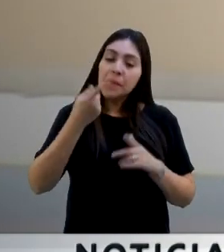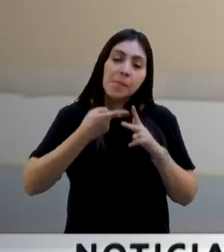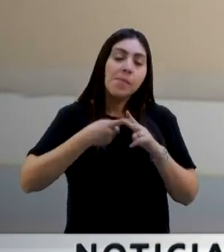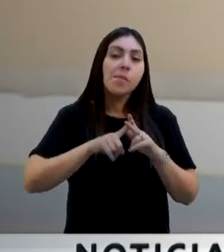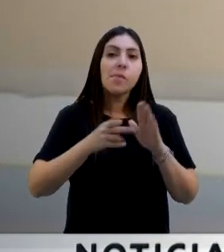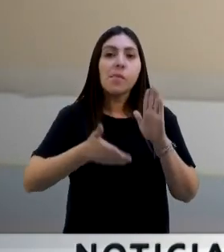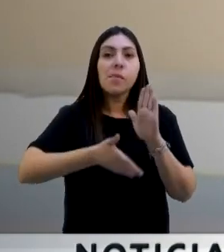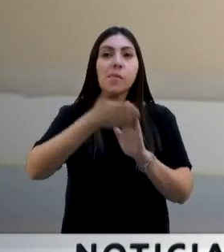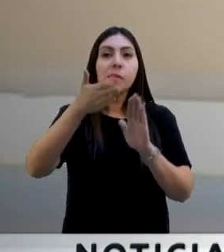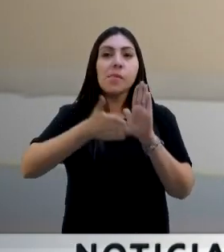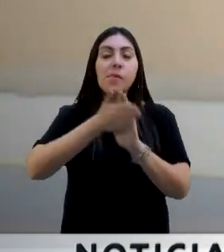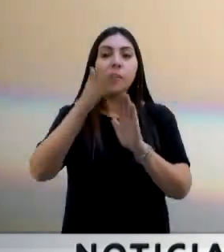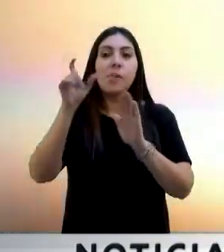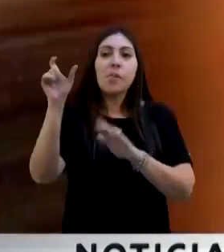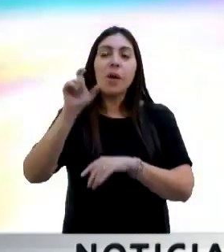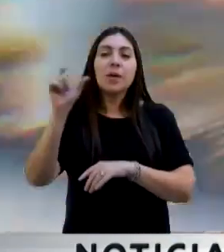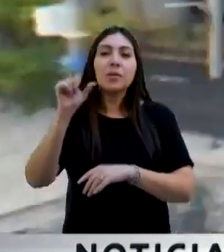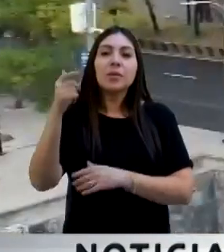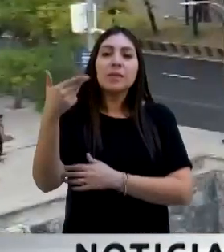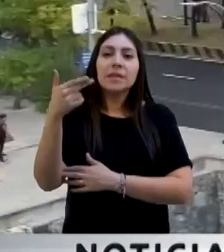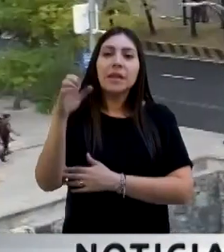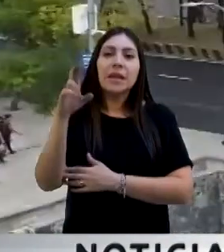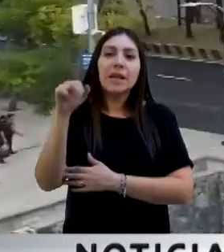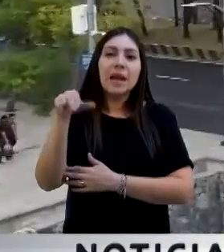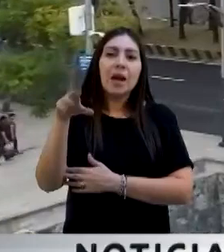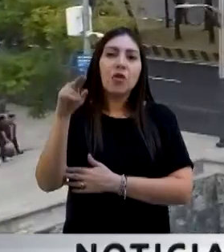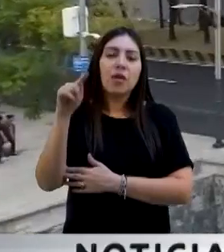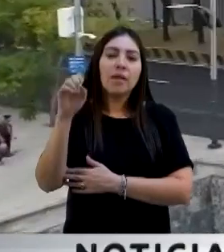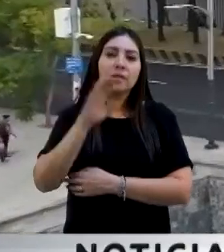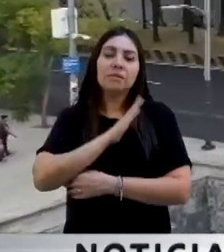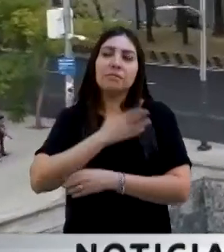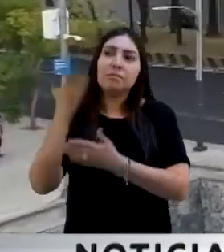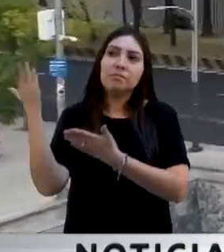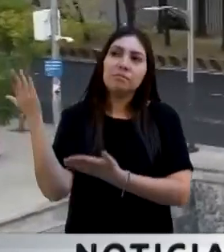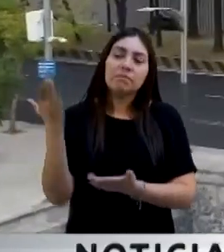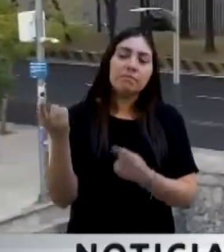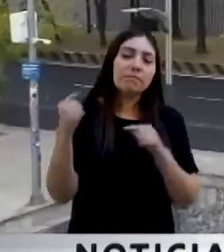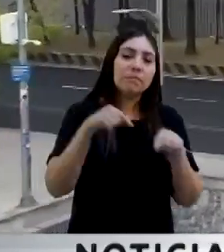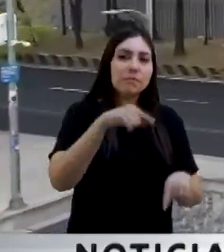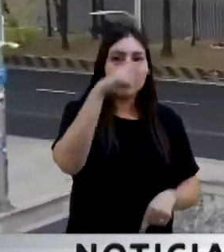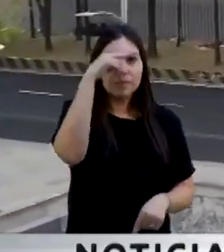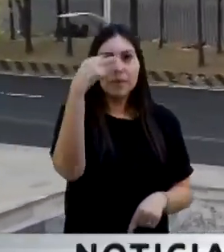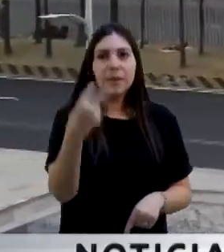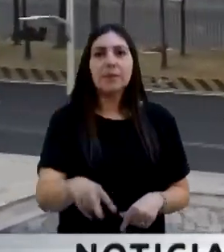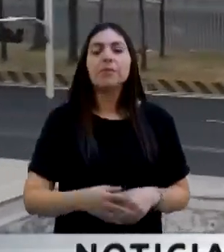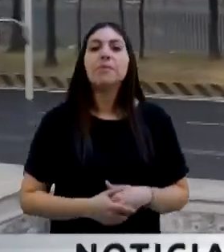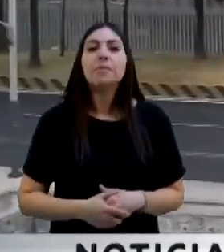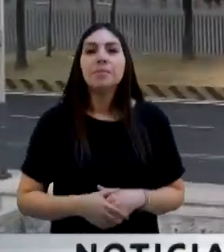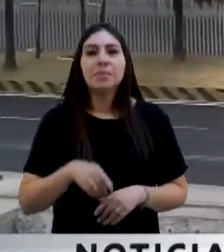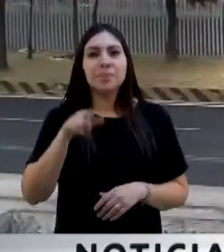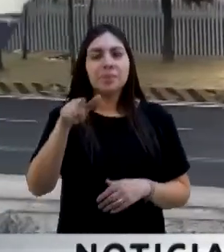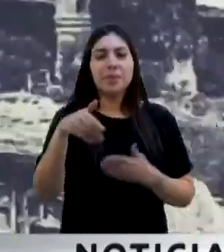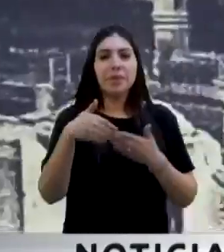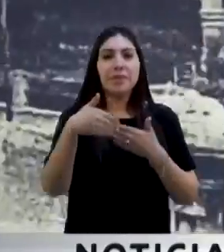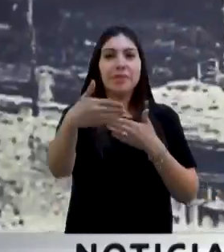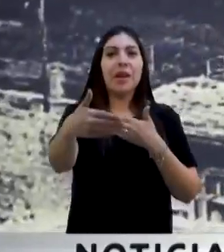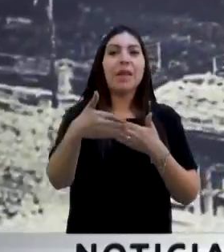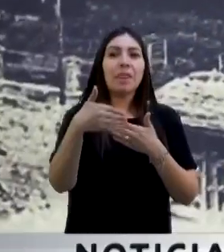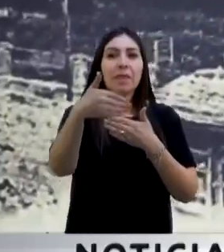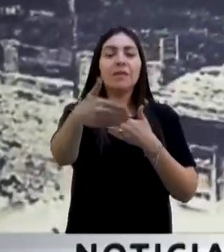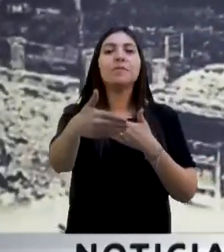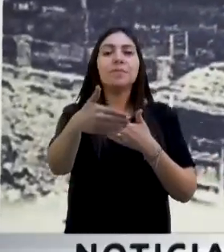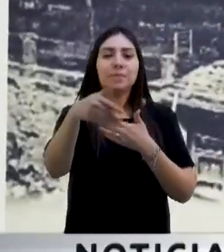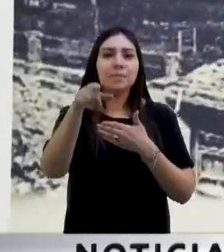de Hernán Cortés? Frente al Palacio Legislativo, yace esta joya histórica, cuya